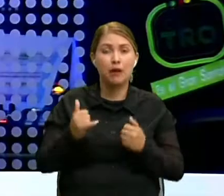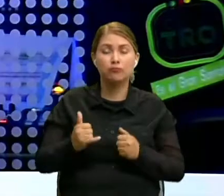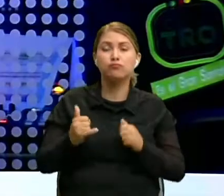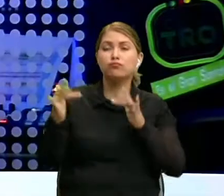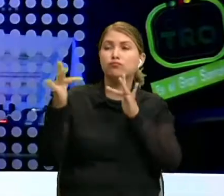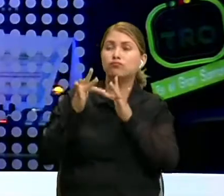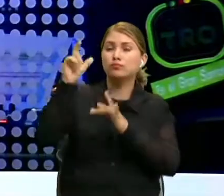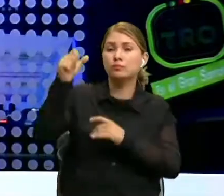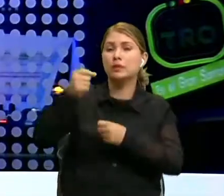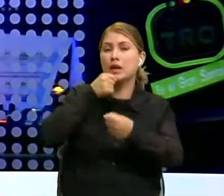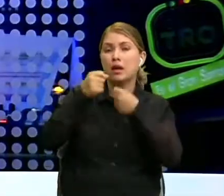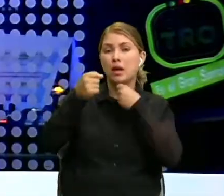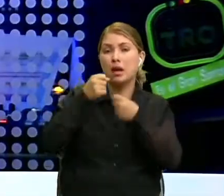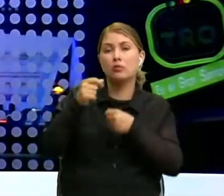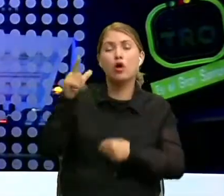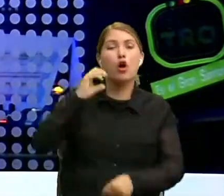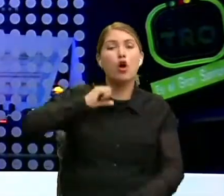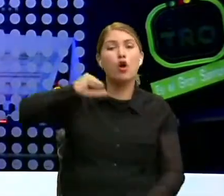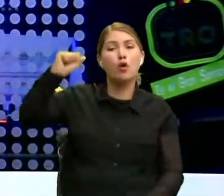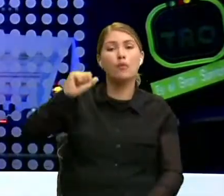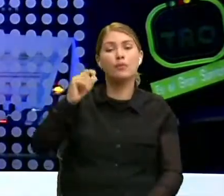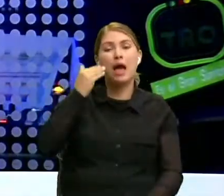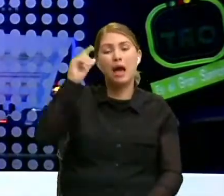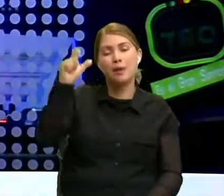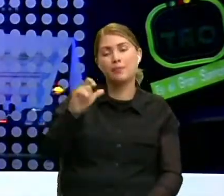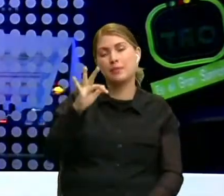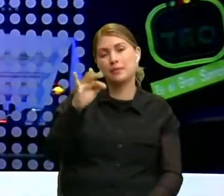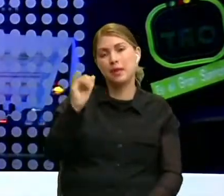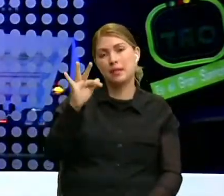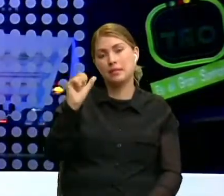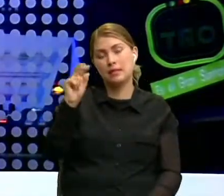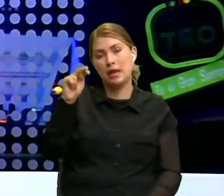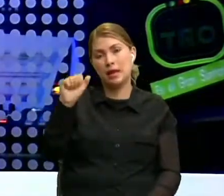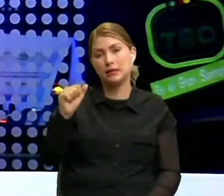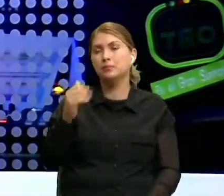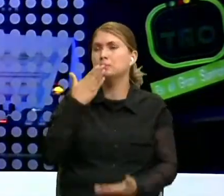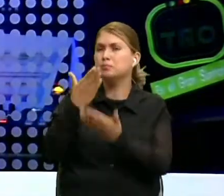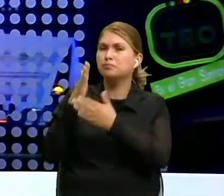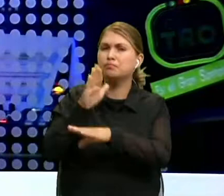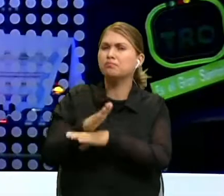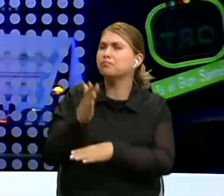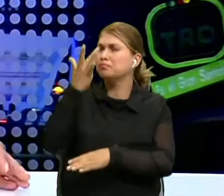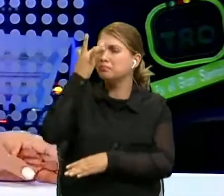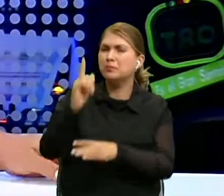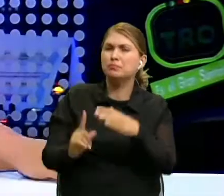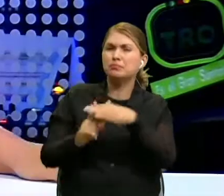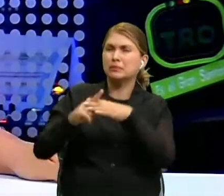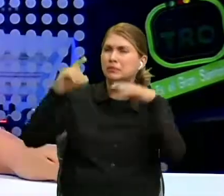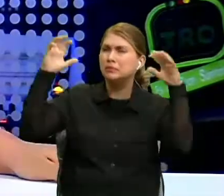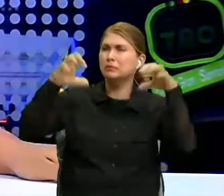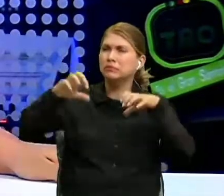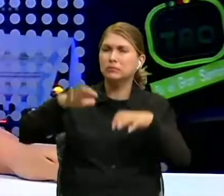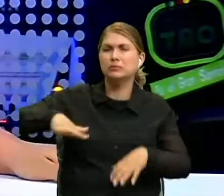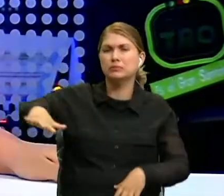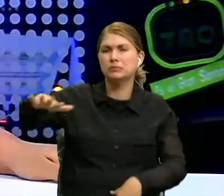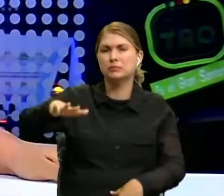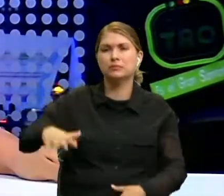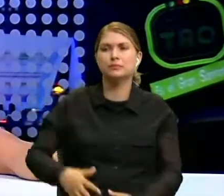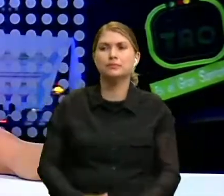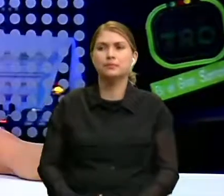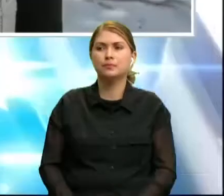hora a nuestra corresponsal en la provincia de Ocaña, Tatiana García. Tatiana, buenas tardes. ¿Por qué se registran fuertes lluvias en ese sector?